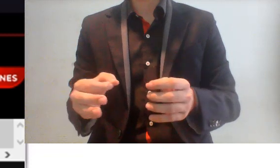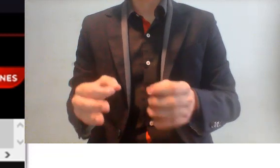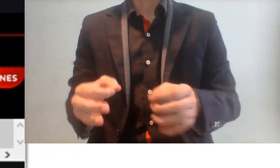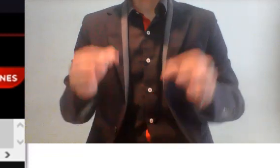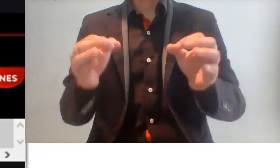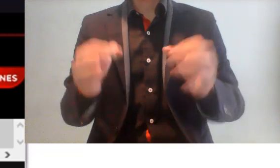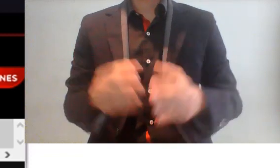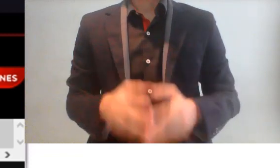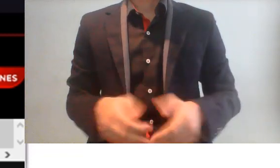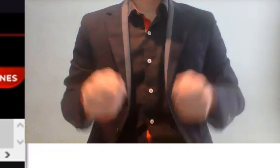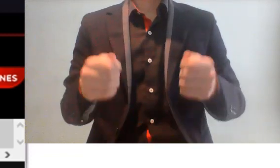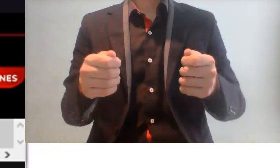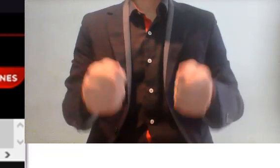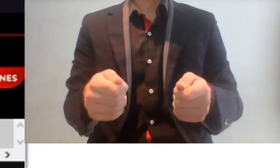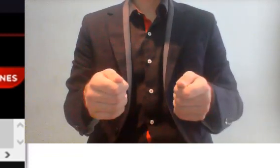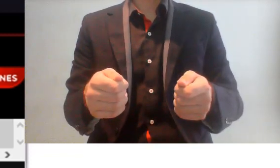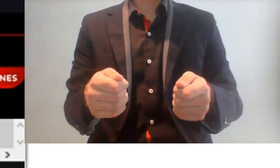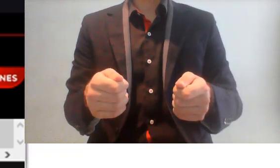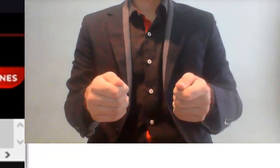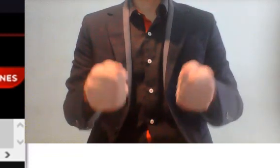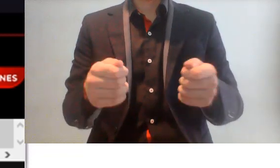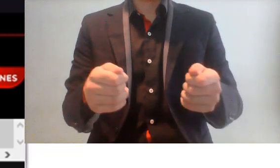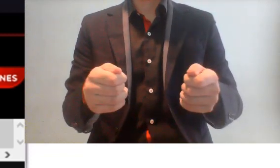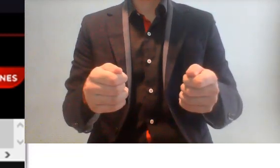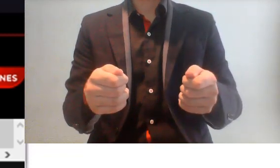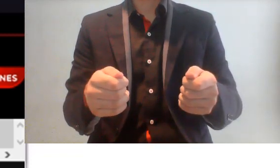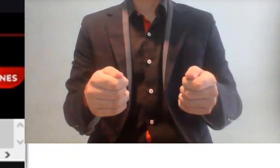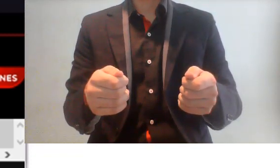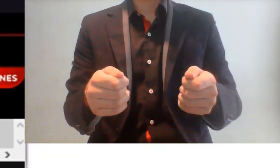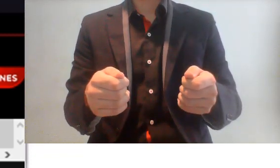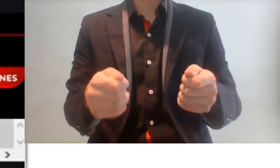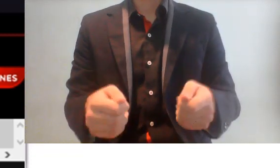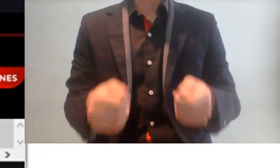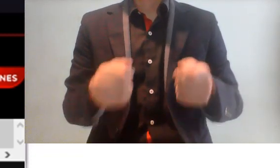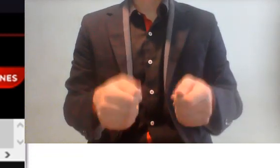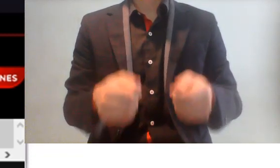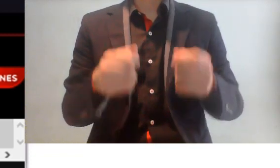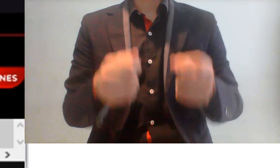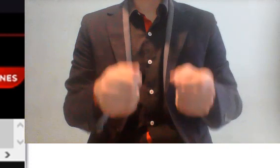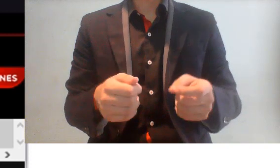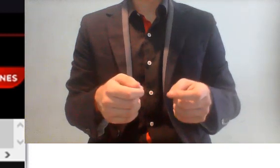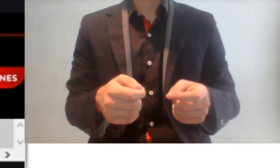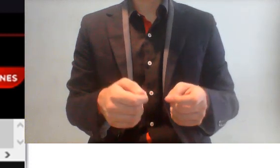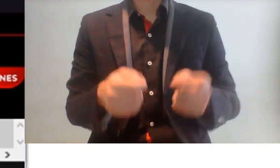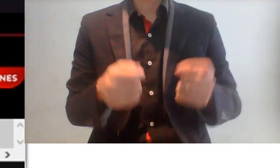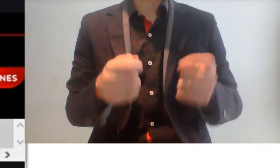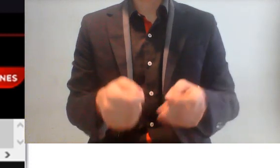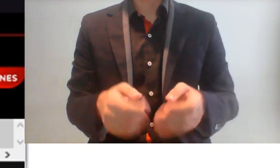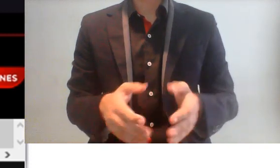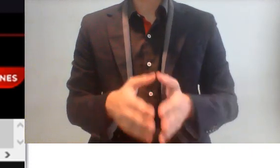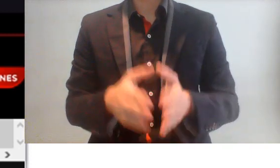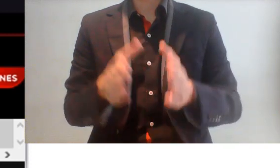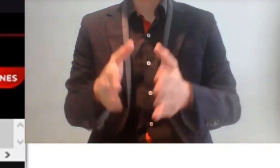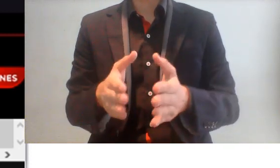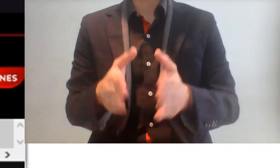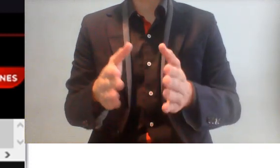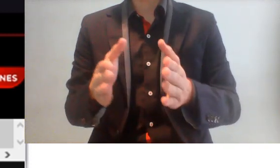pesos. Y ojo, el presupuesto que tiene la Suprema Corte de Justicia de la Nación es de 1.159